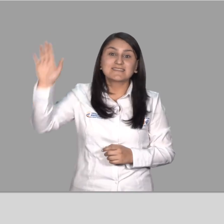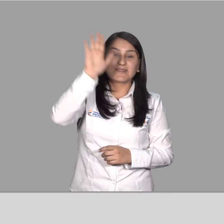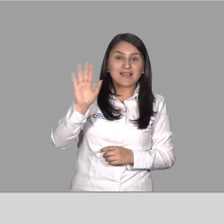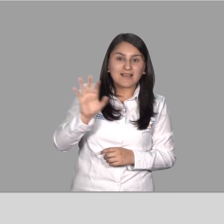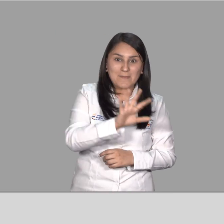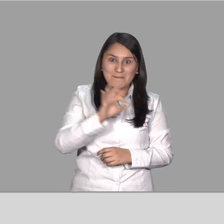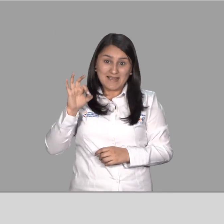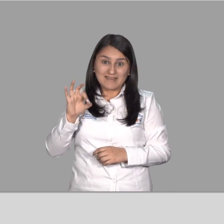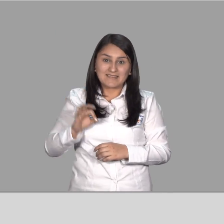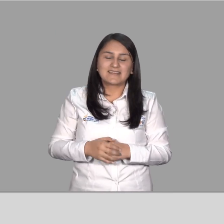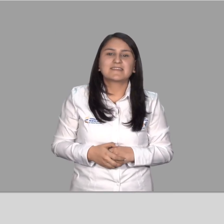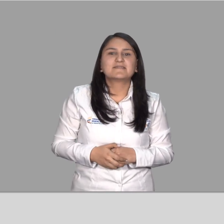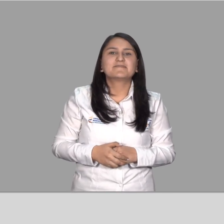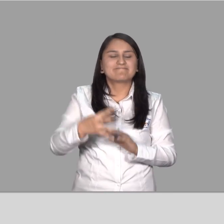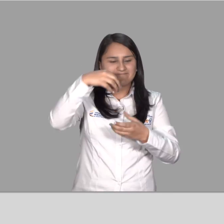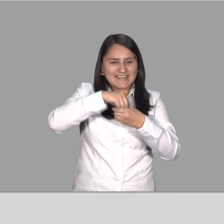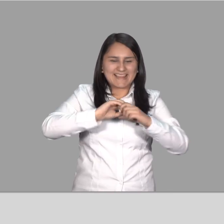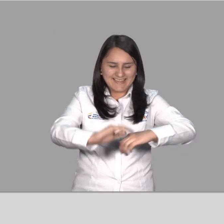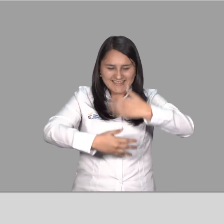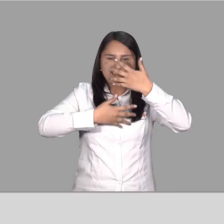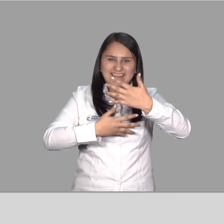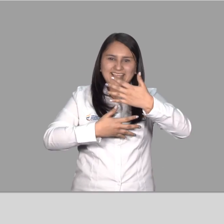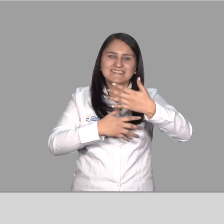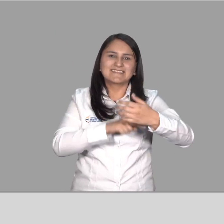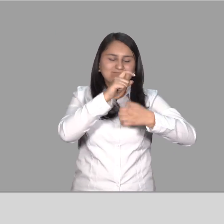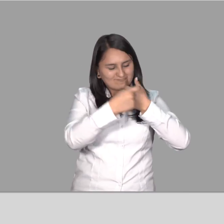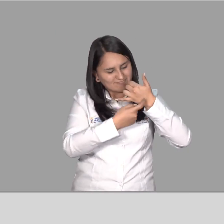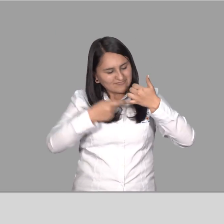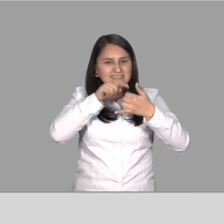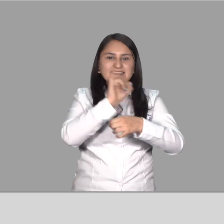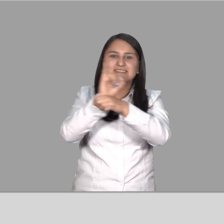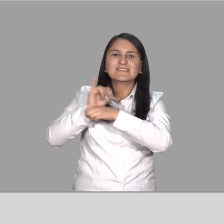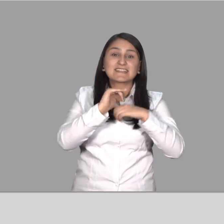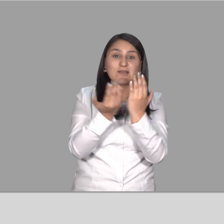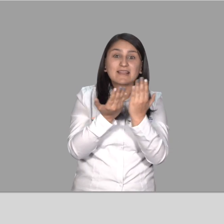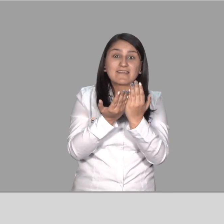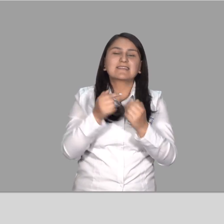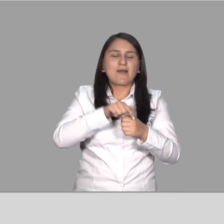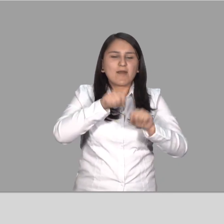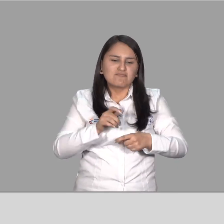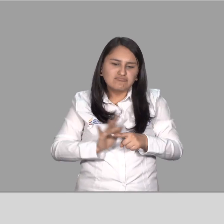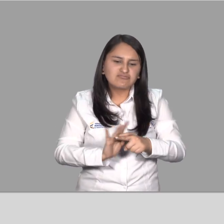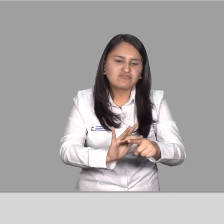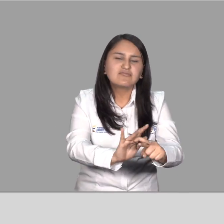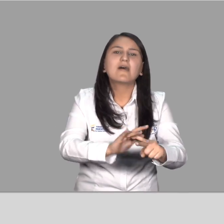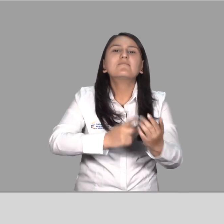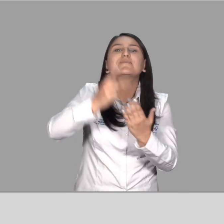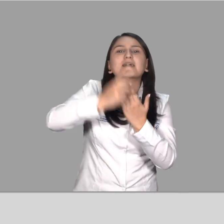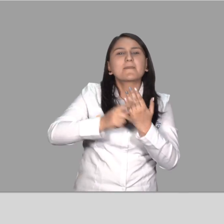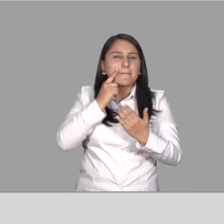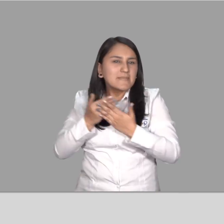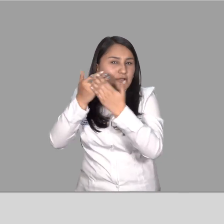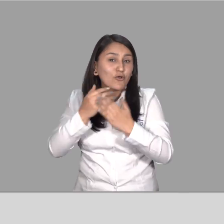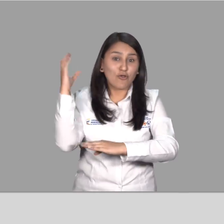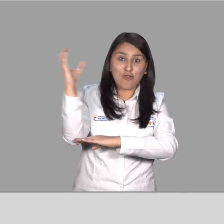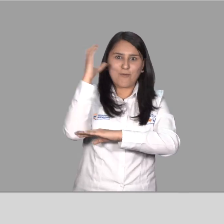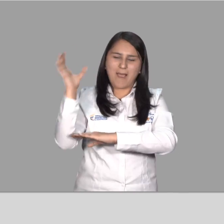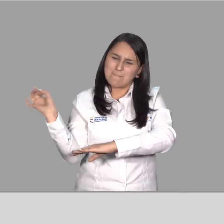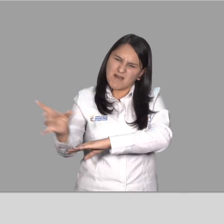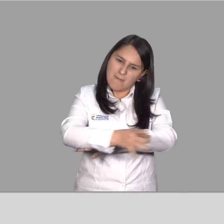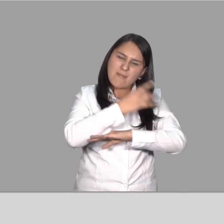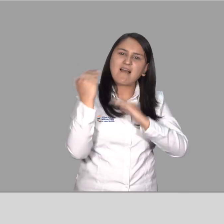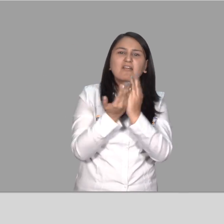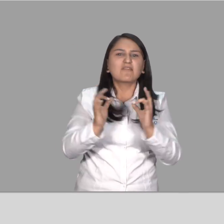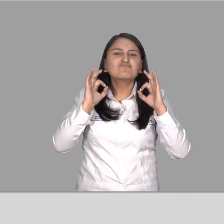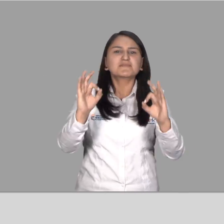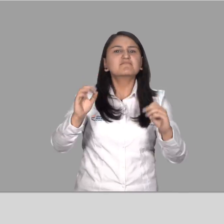Educación Nacional Dentro de los 10 centros académicos del país Para implementar y desarrollar el programa piloto Colombia,